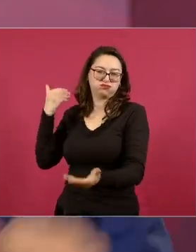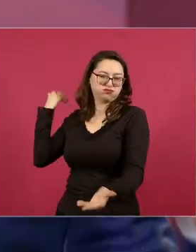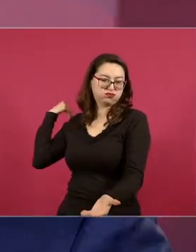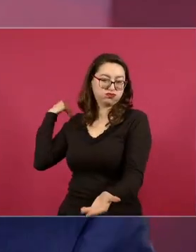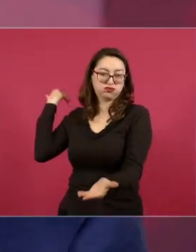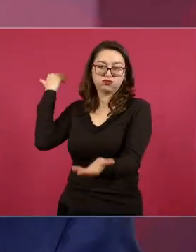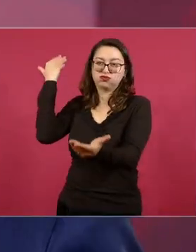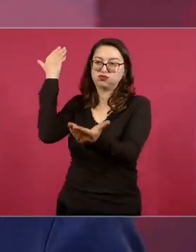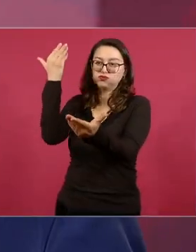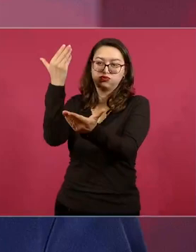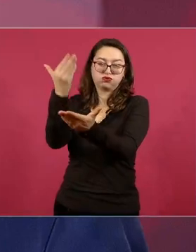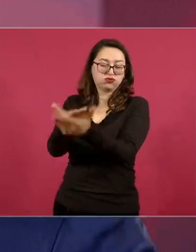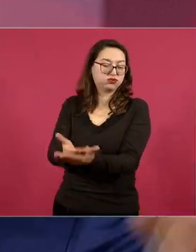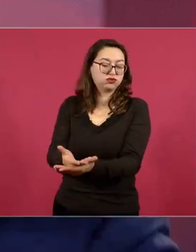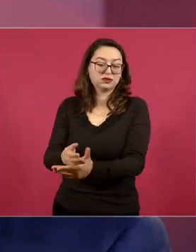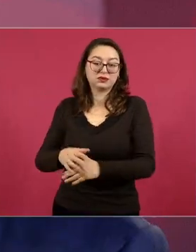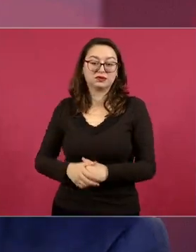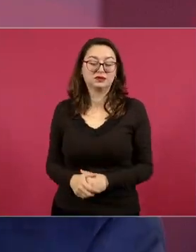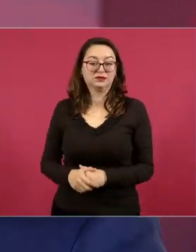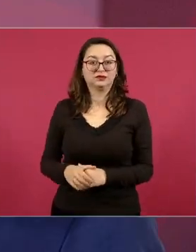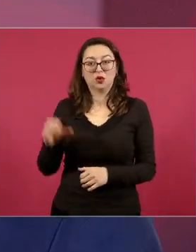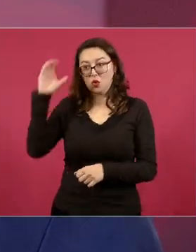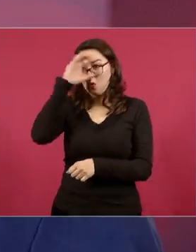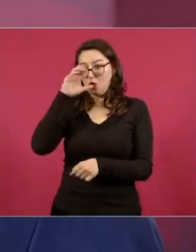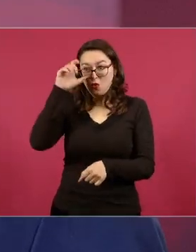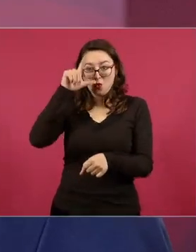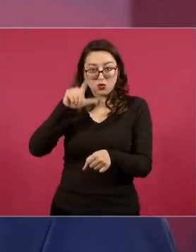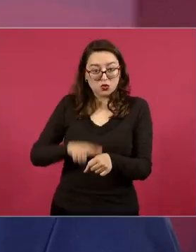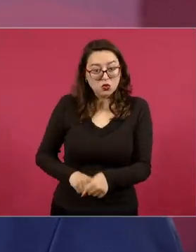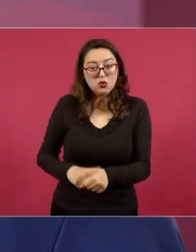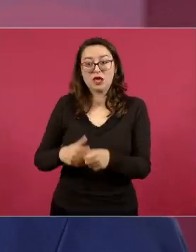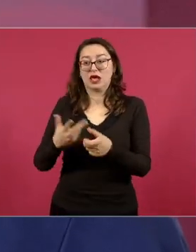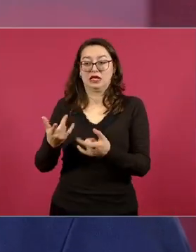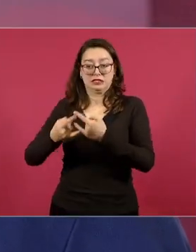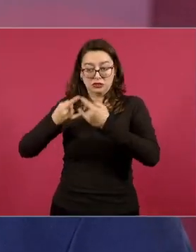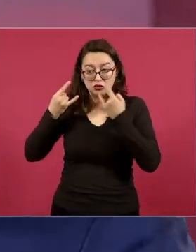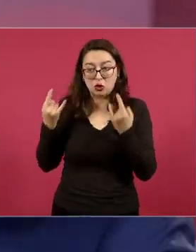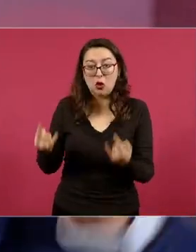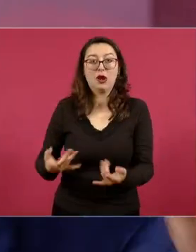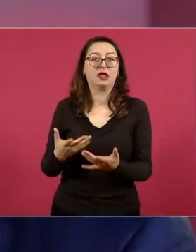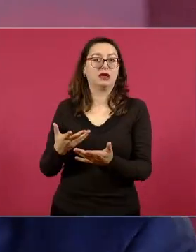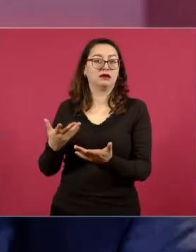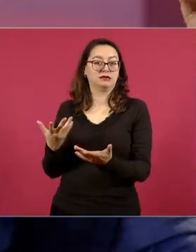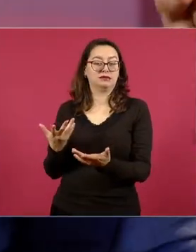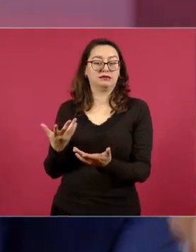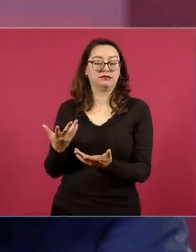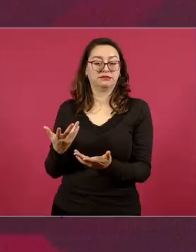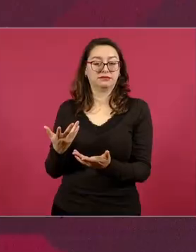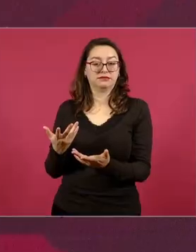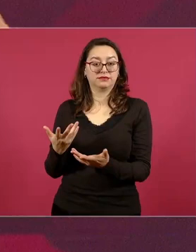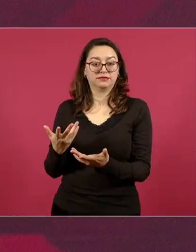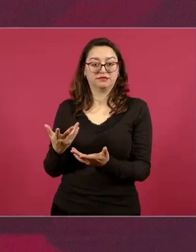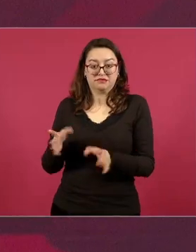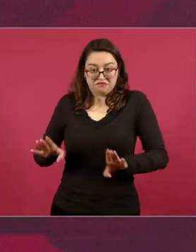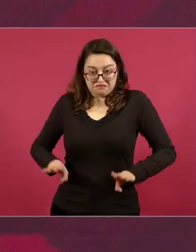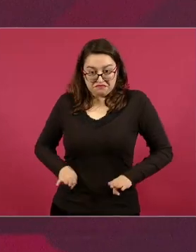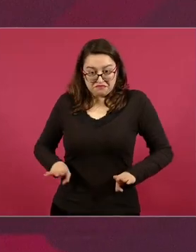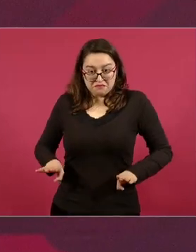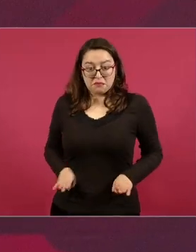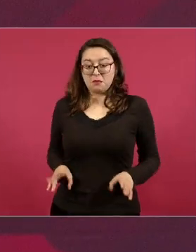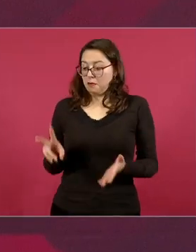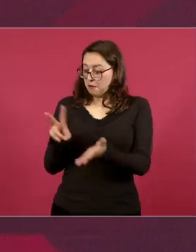civilizatorio por nuestras culturas por los valores